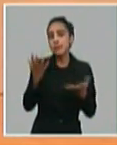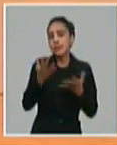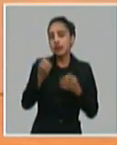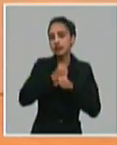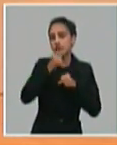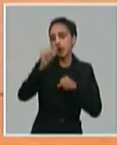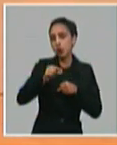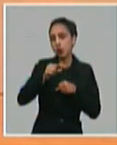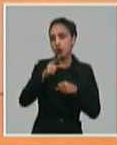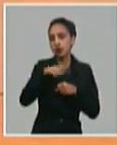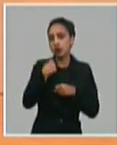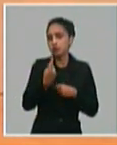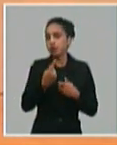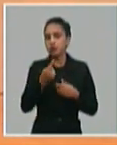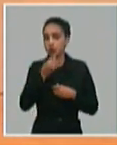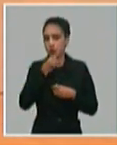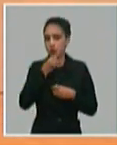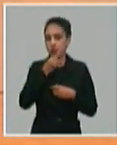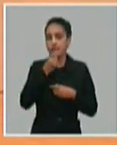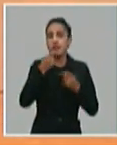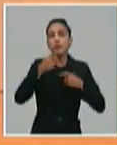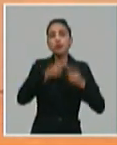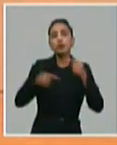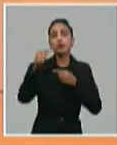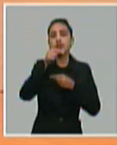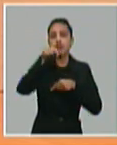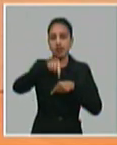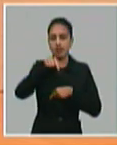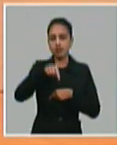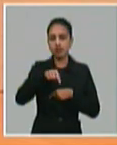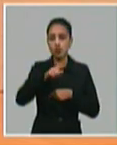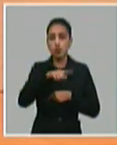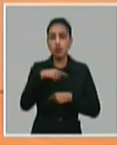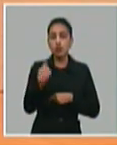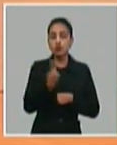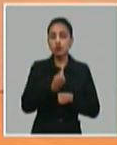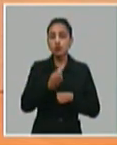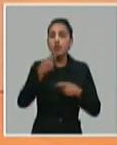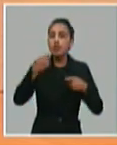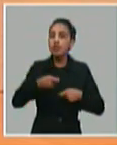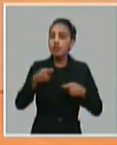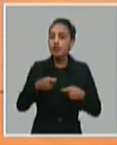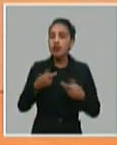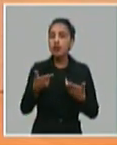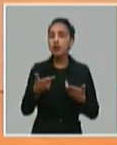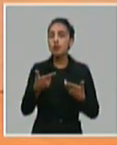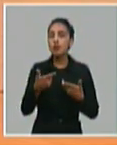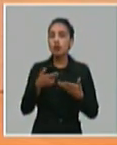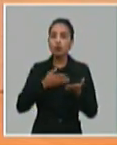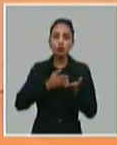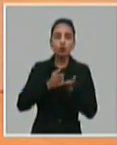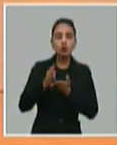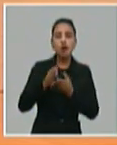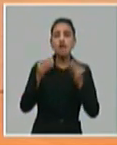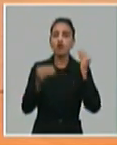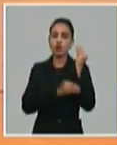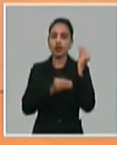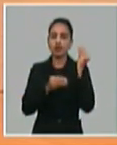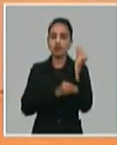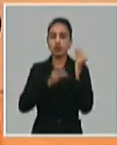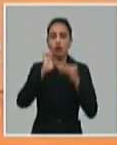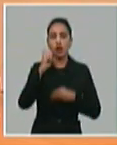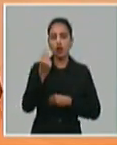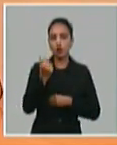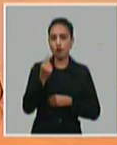parte estemos creando disponibles. Hay que priorizar eso y nosotros tenemos que continuar fortaleciendo la